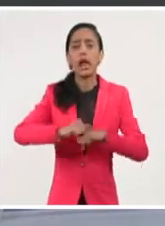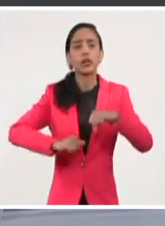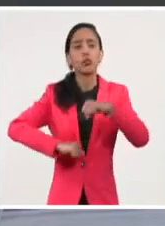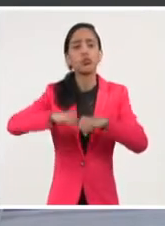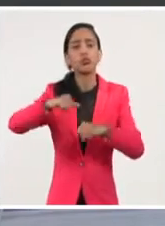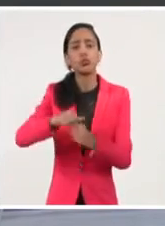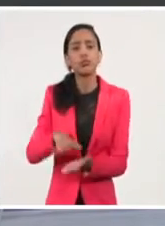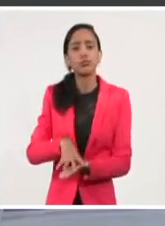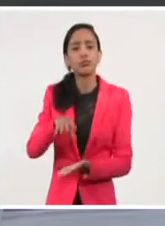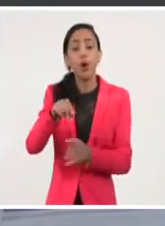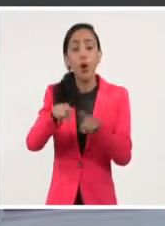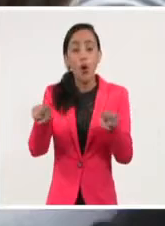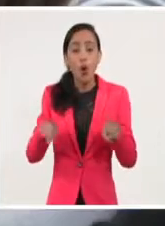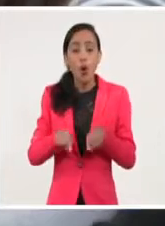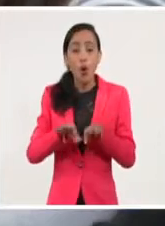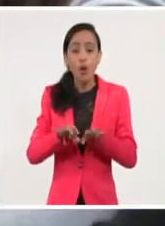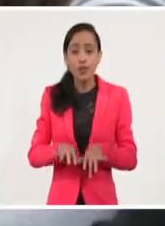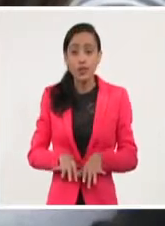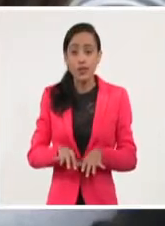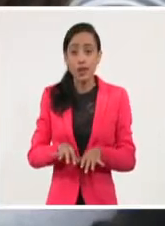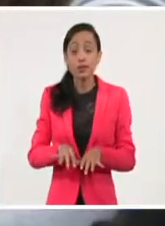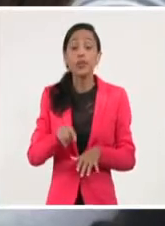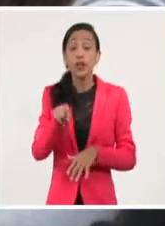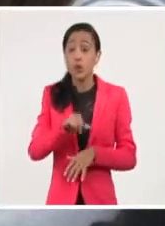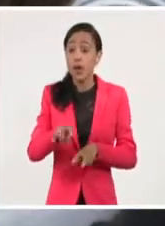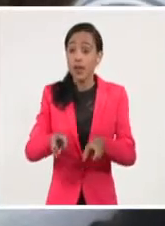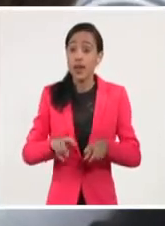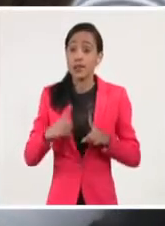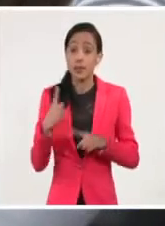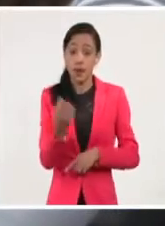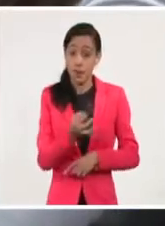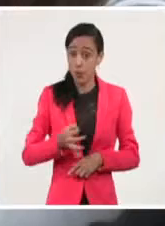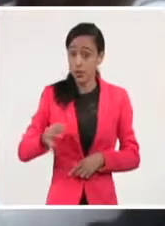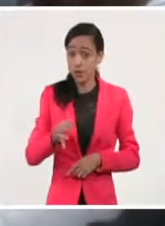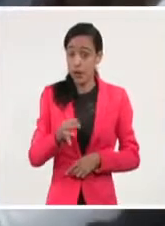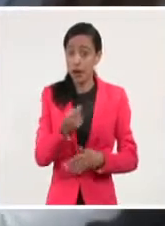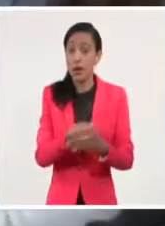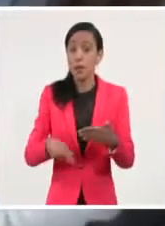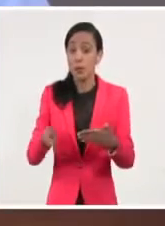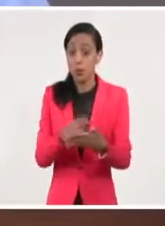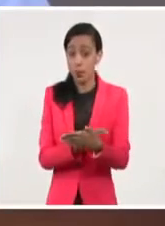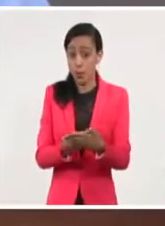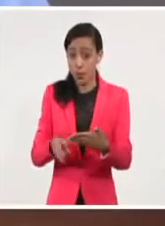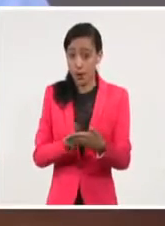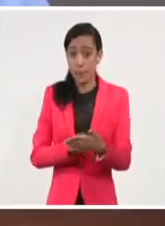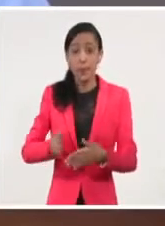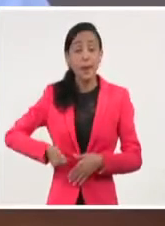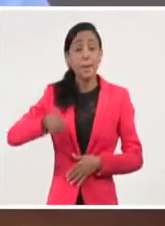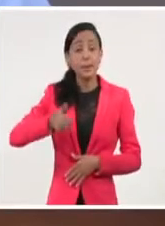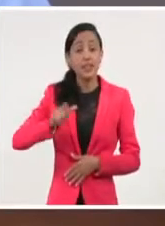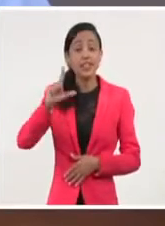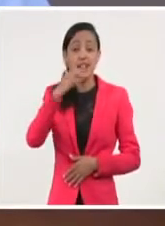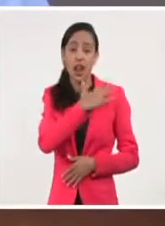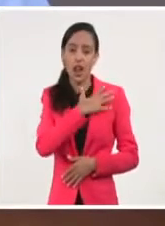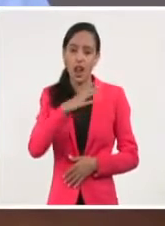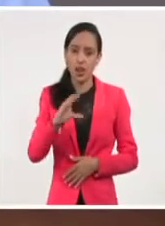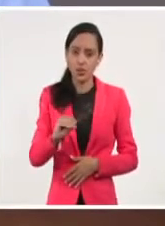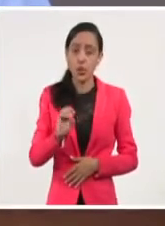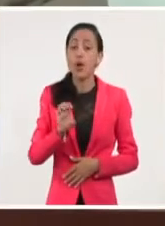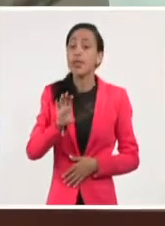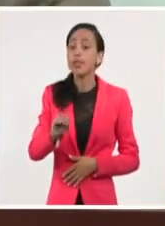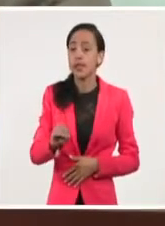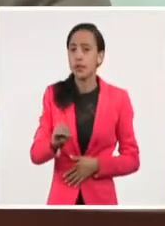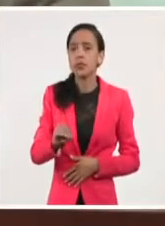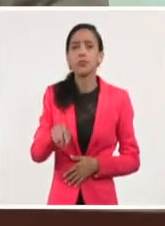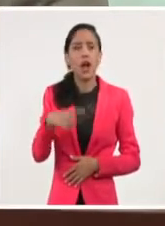oficinas auxiliares de las asambleas municipales del Poder Popular. El presidente del Parlamento, Esteban Lazo Hernández, expresó que el